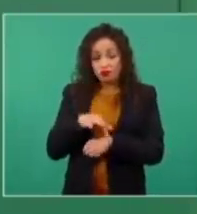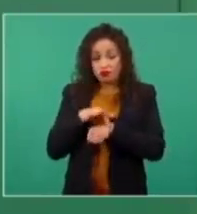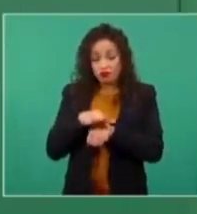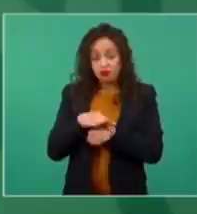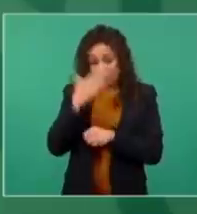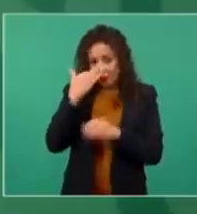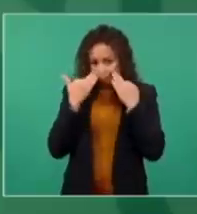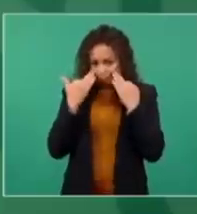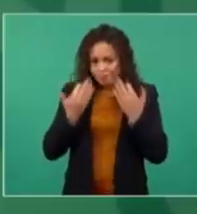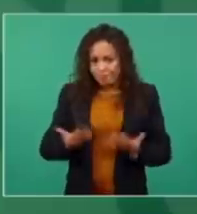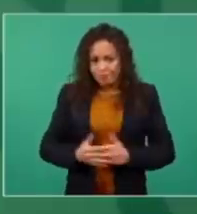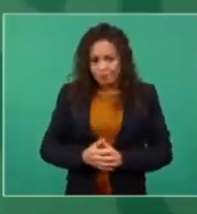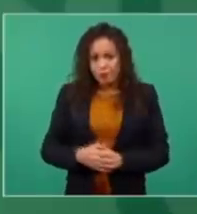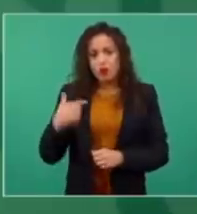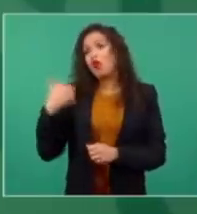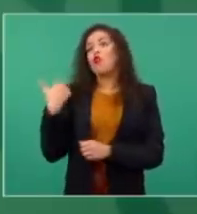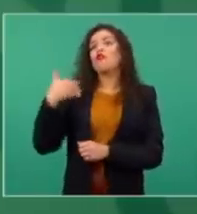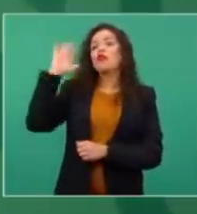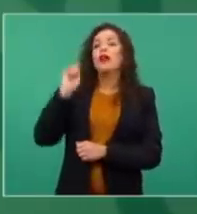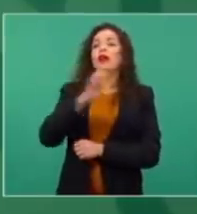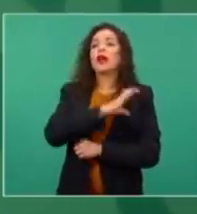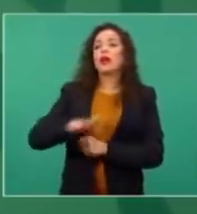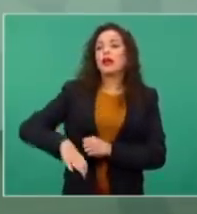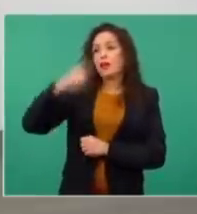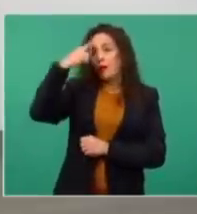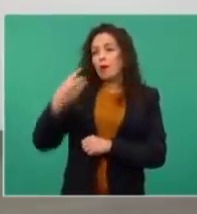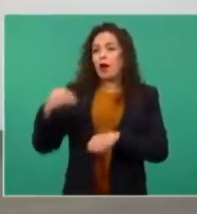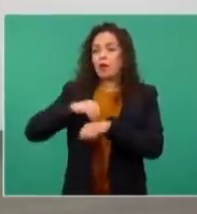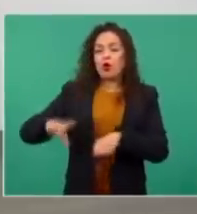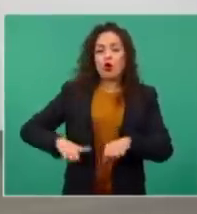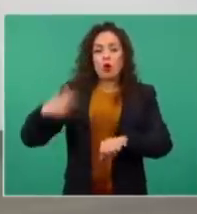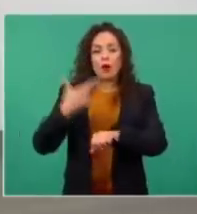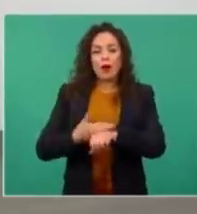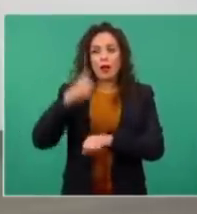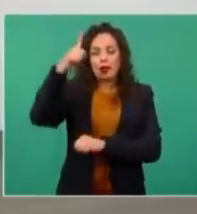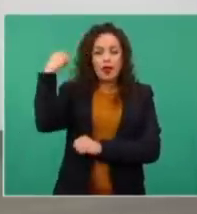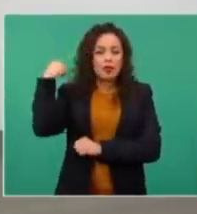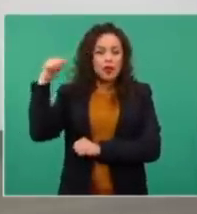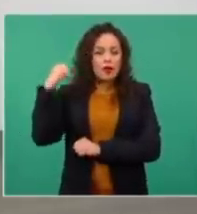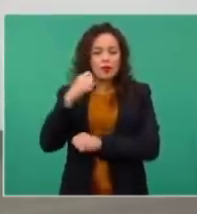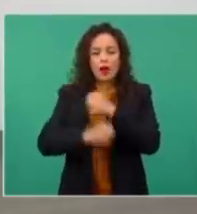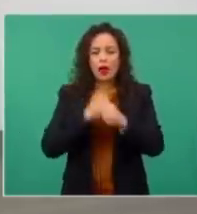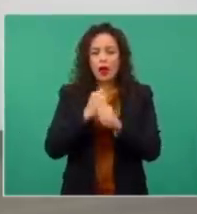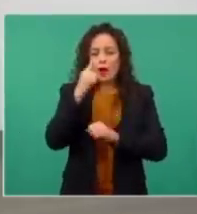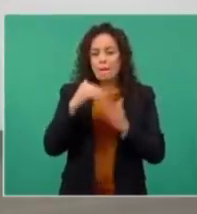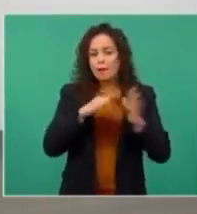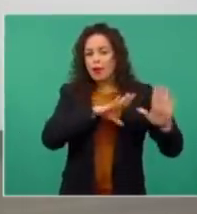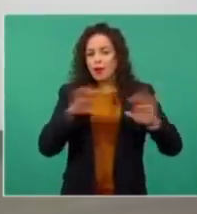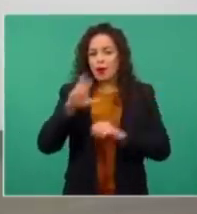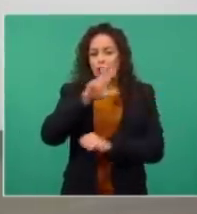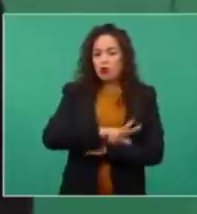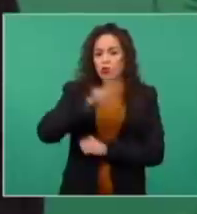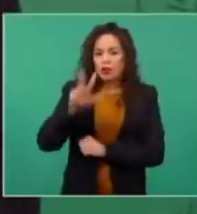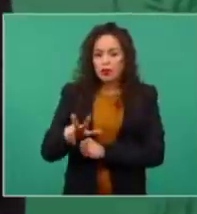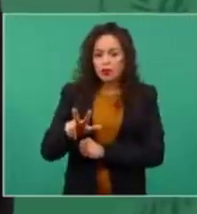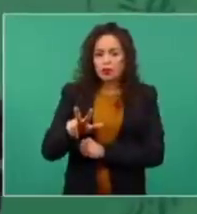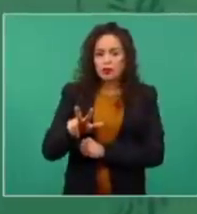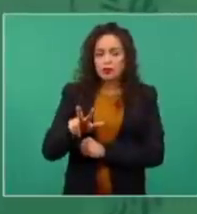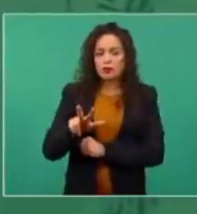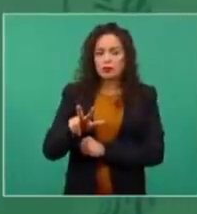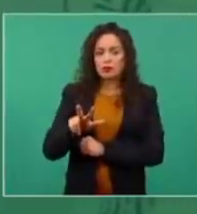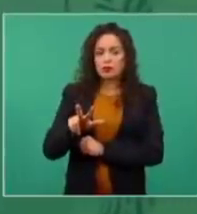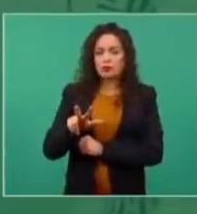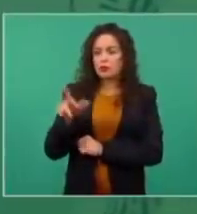Bueno, yo fui candidato a gobernador en Tabasco en el 88. No nos permitieron tener representantes en las casillas.